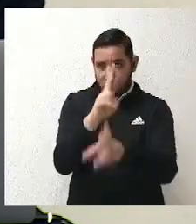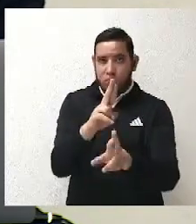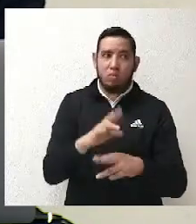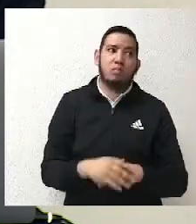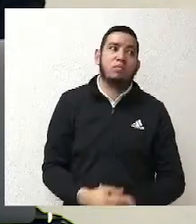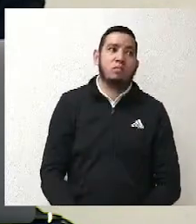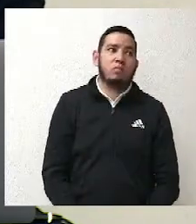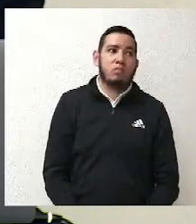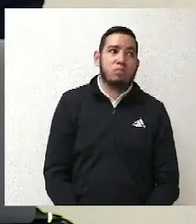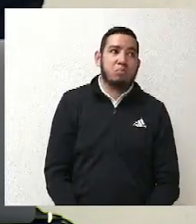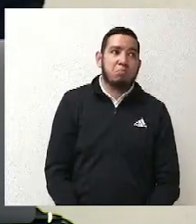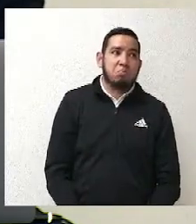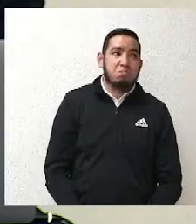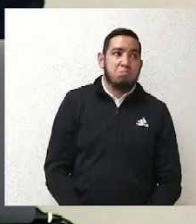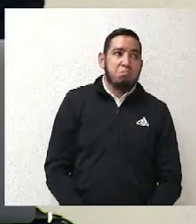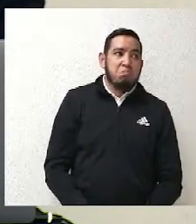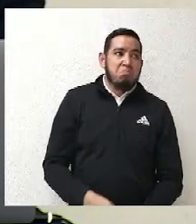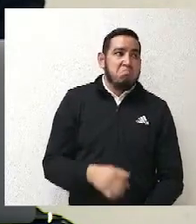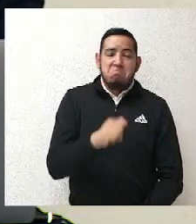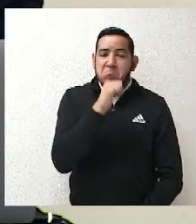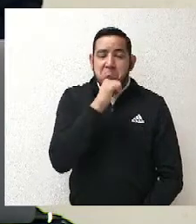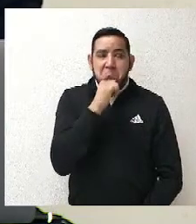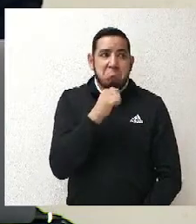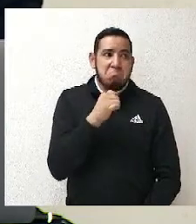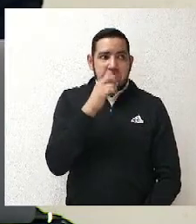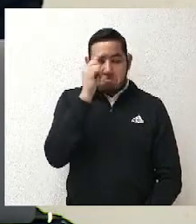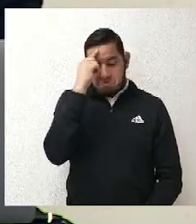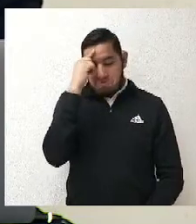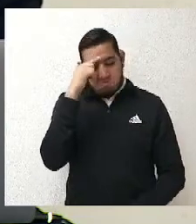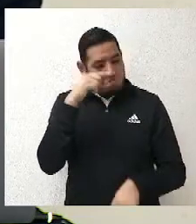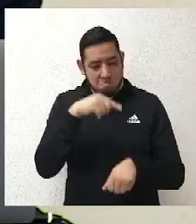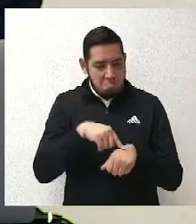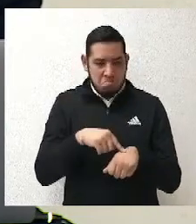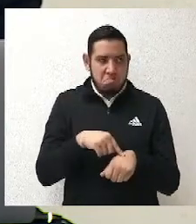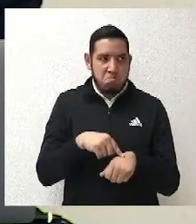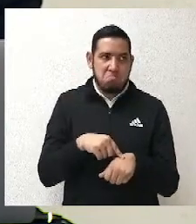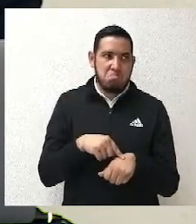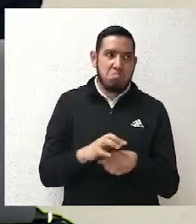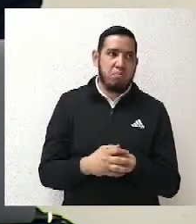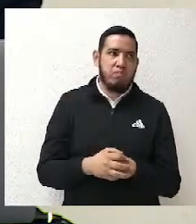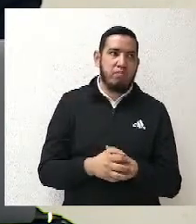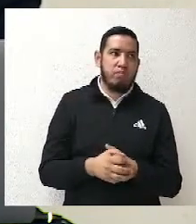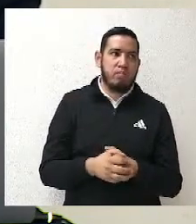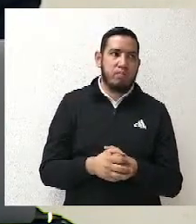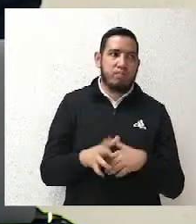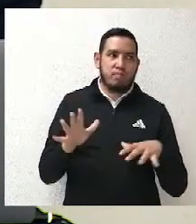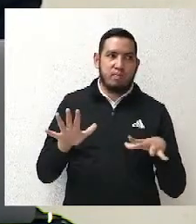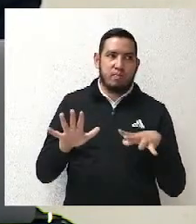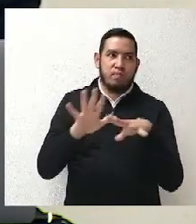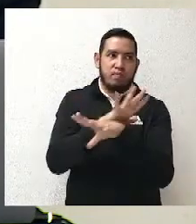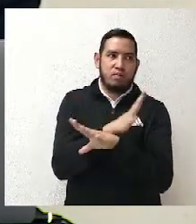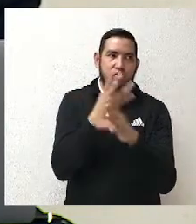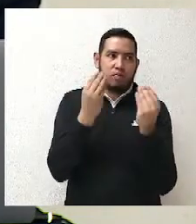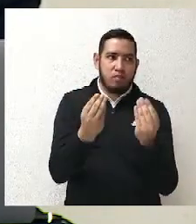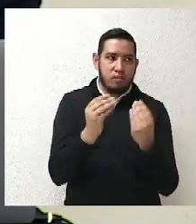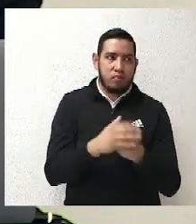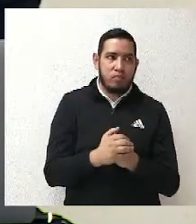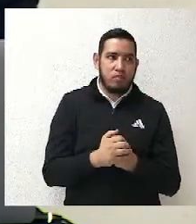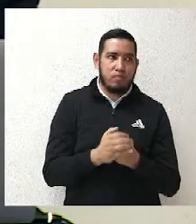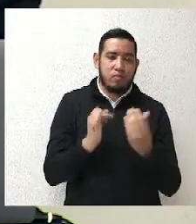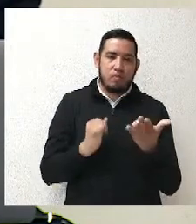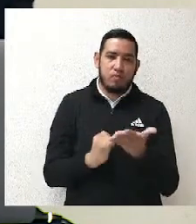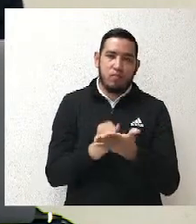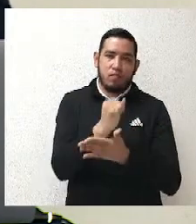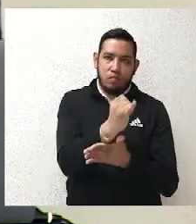Entonces, en mi opinión, yo creo que no hubiera cambiado mucho la decisión.